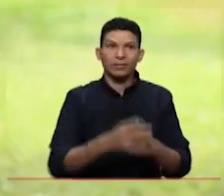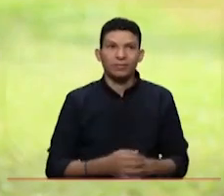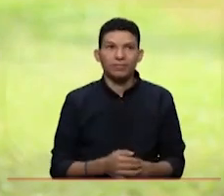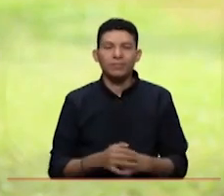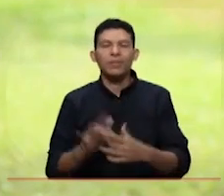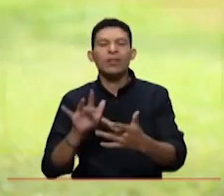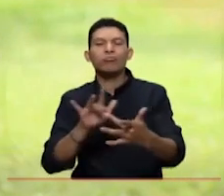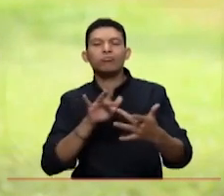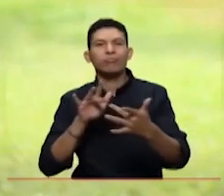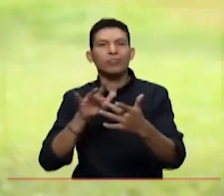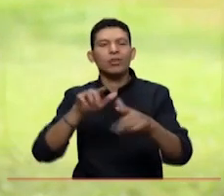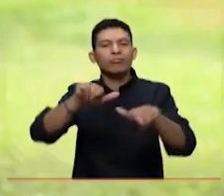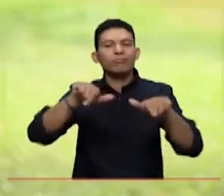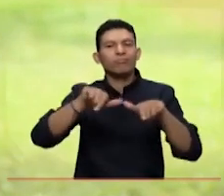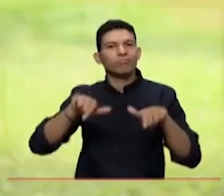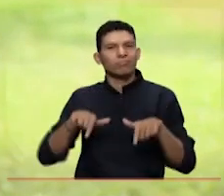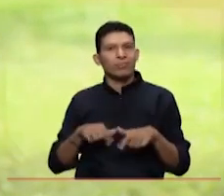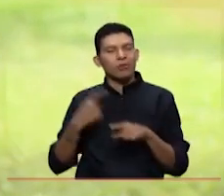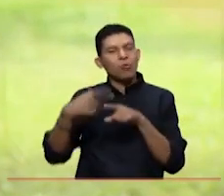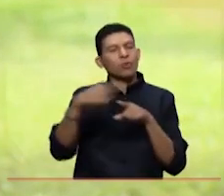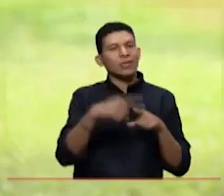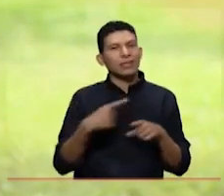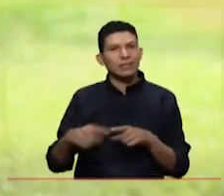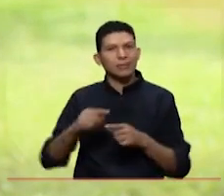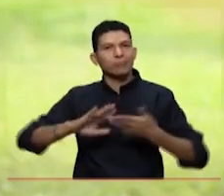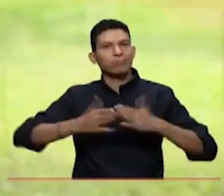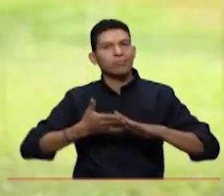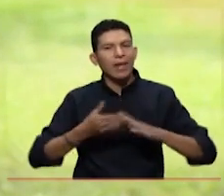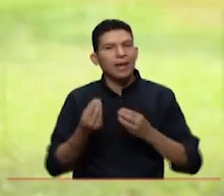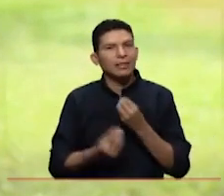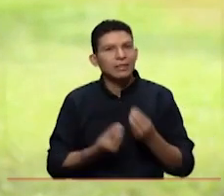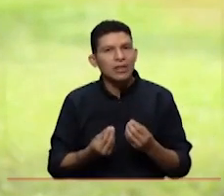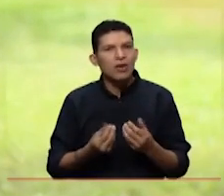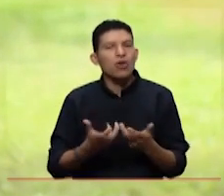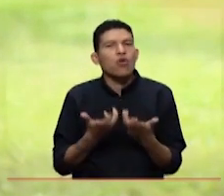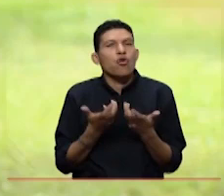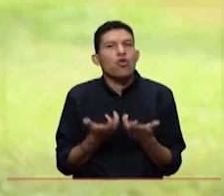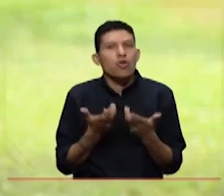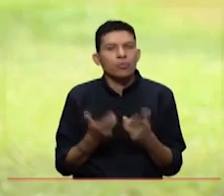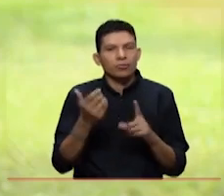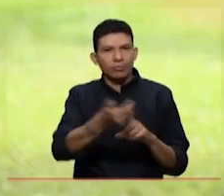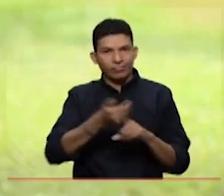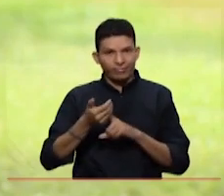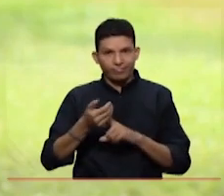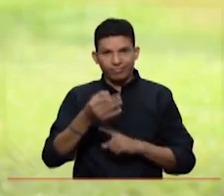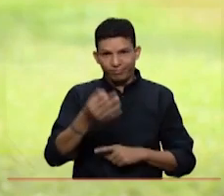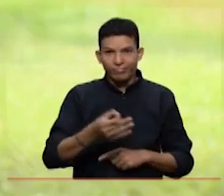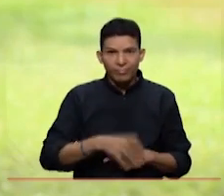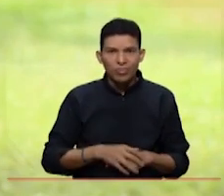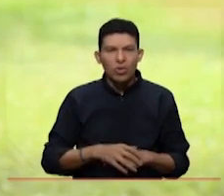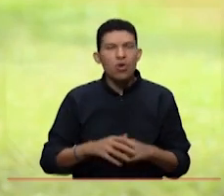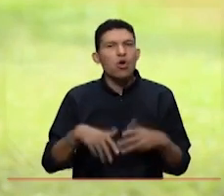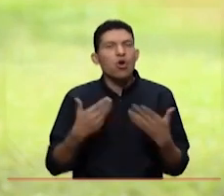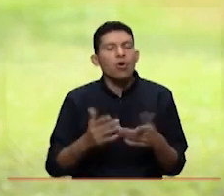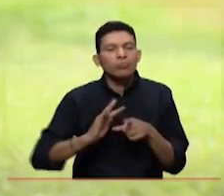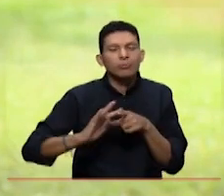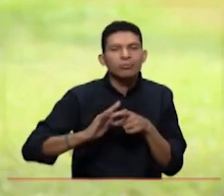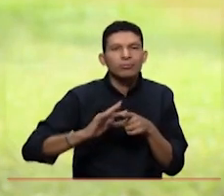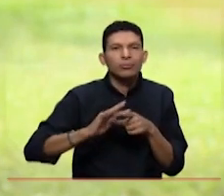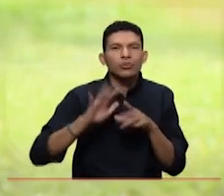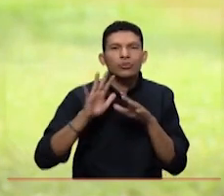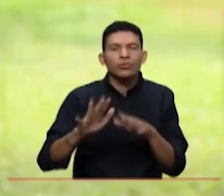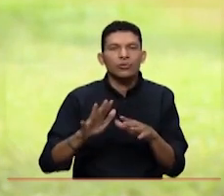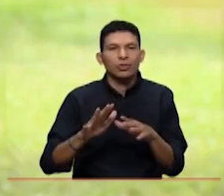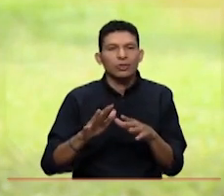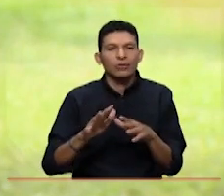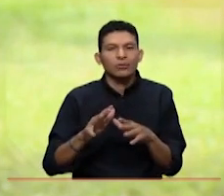contacto con otras áreas, saber qué otras comunidades lo hacen, cómo hacen la conservación, cómo conviven con sus áreas protegidas,